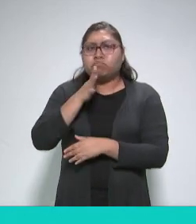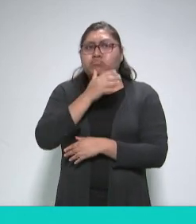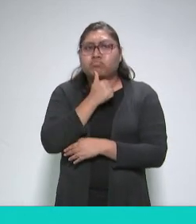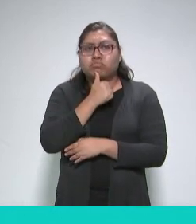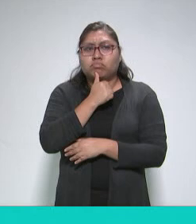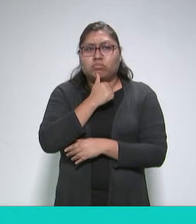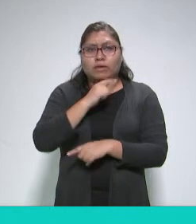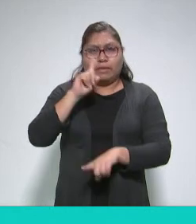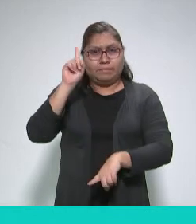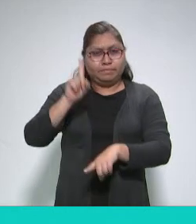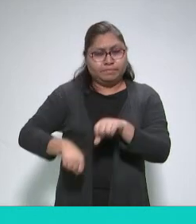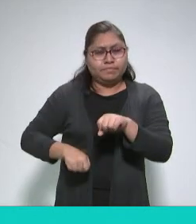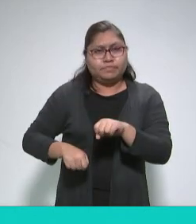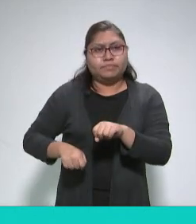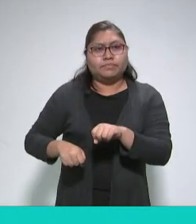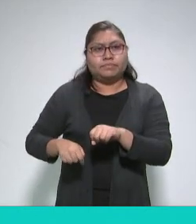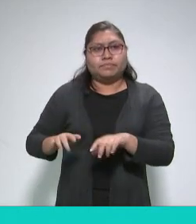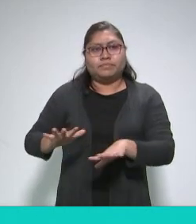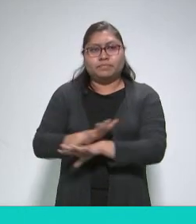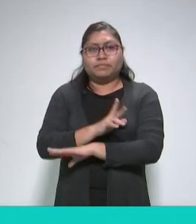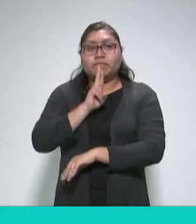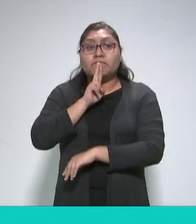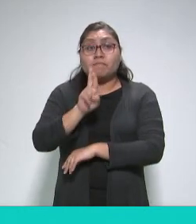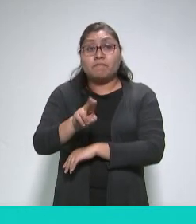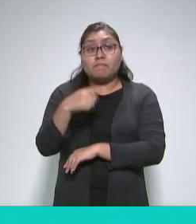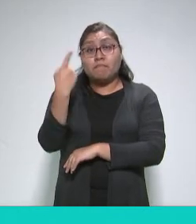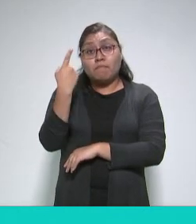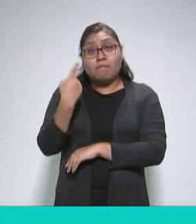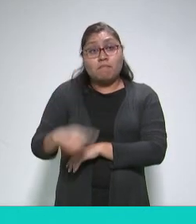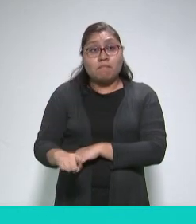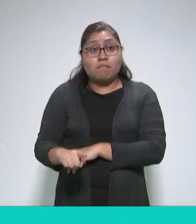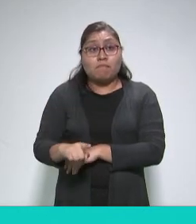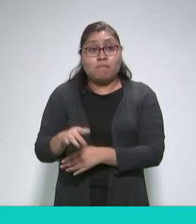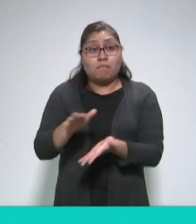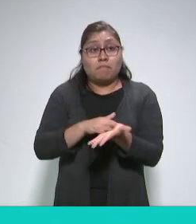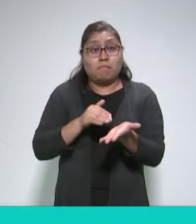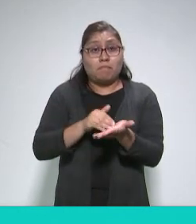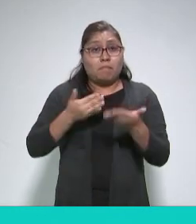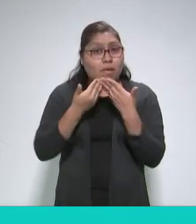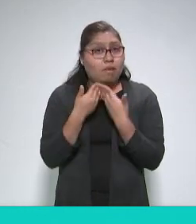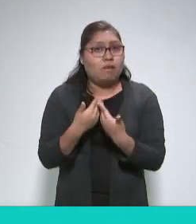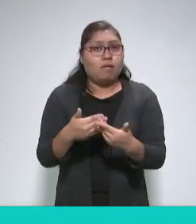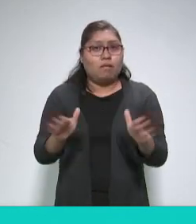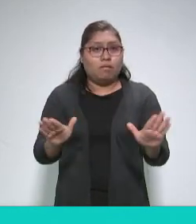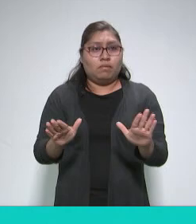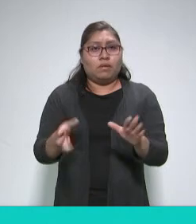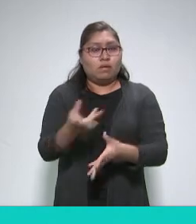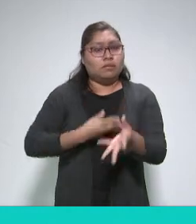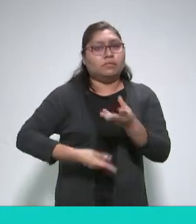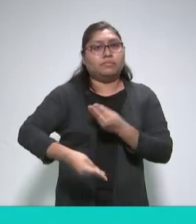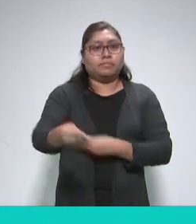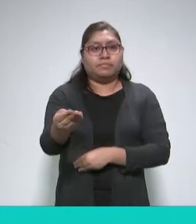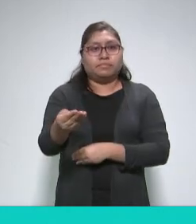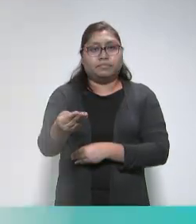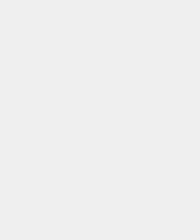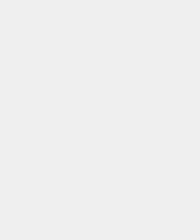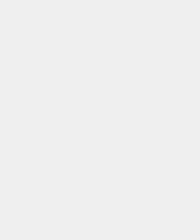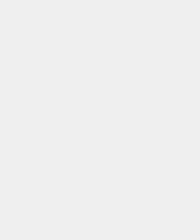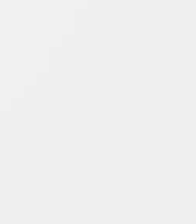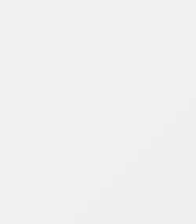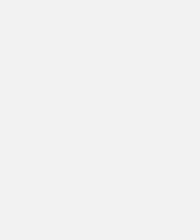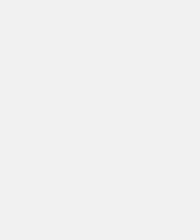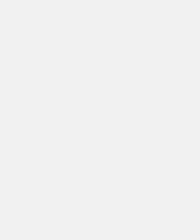clasificarla como reservada, ordenar al sujeto obligado que entregue en versión pública las resoluciones de interés del particular en los términos expuestos.